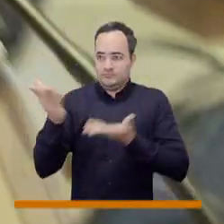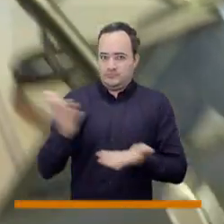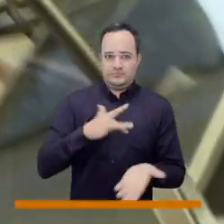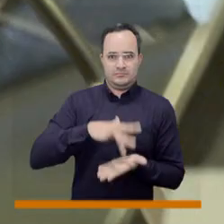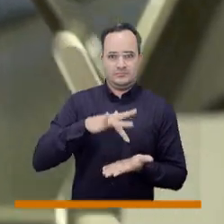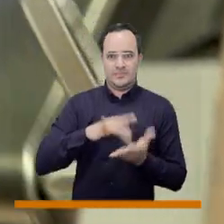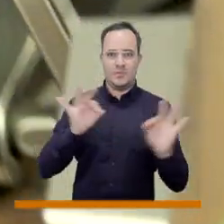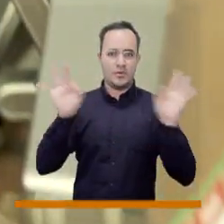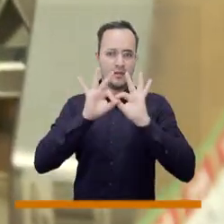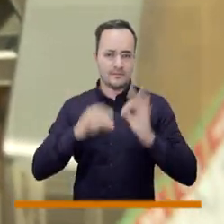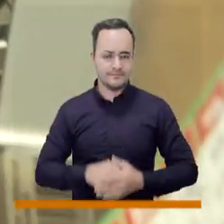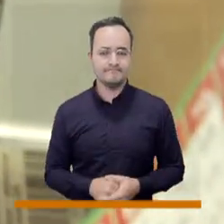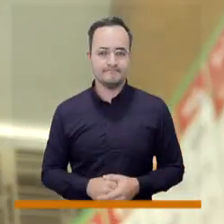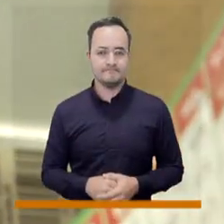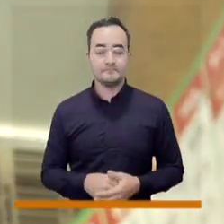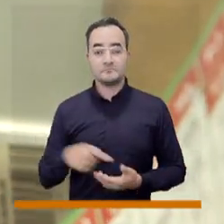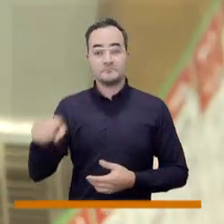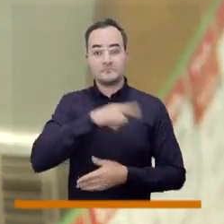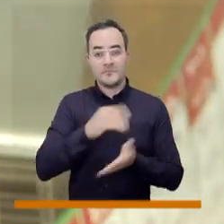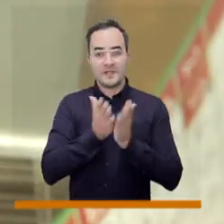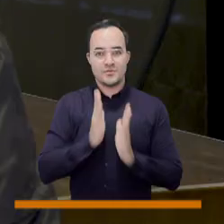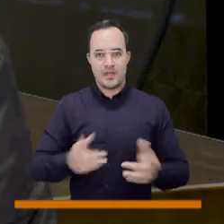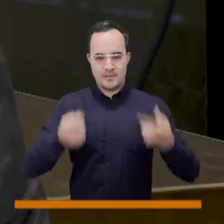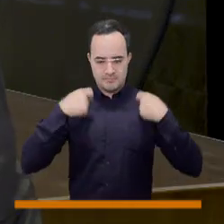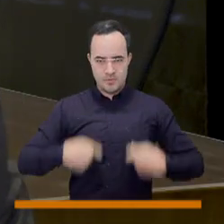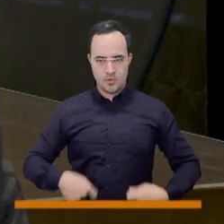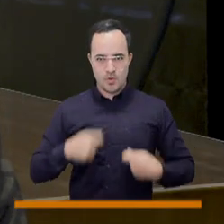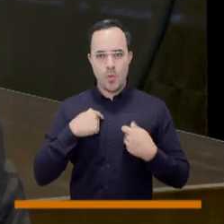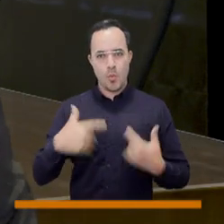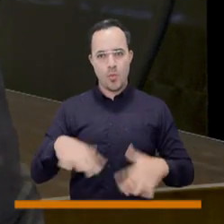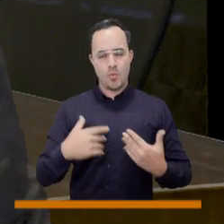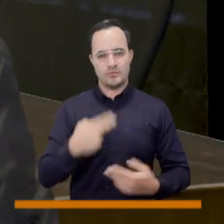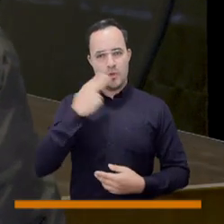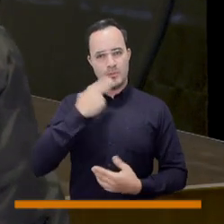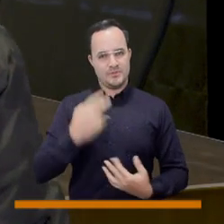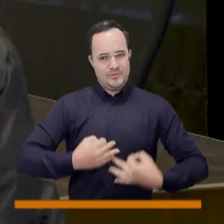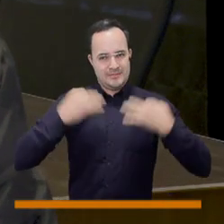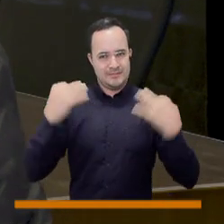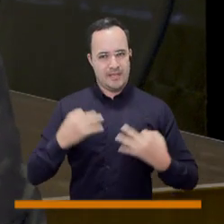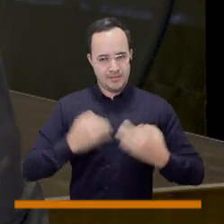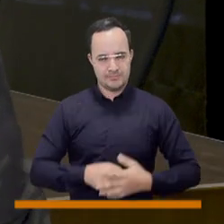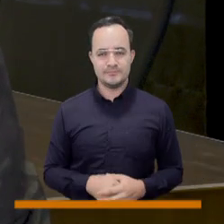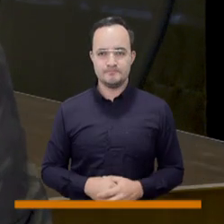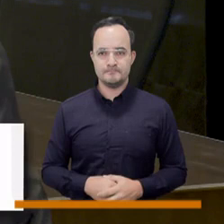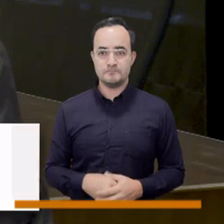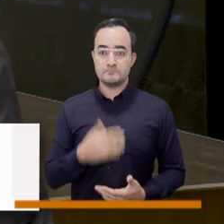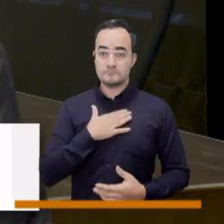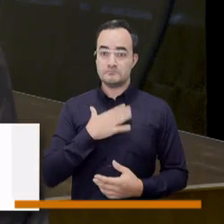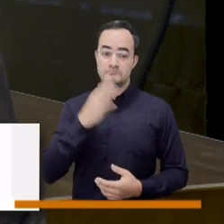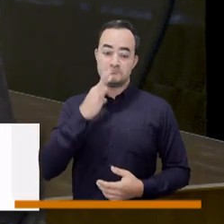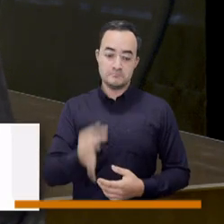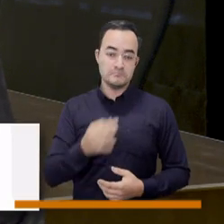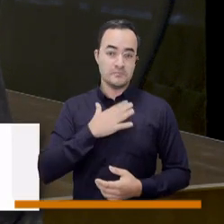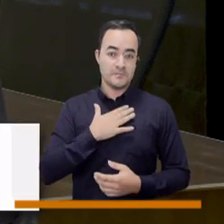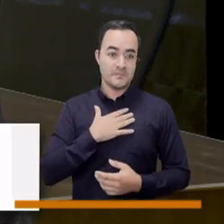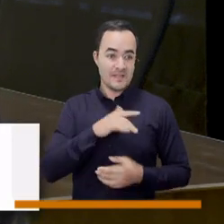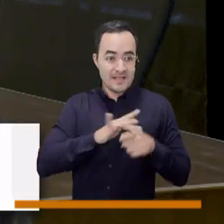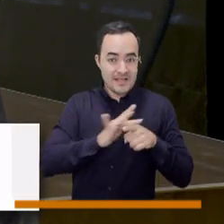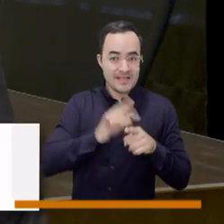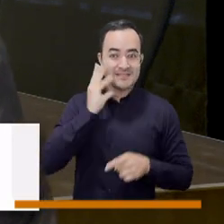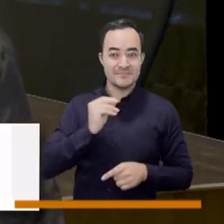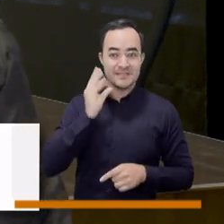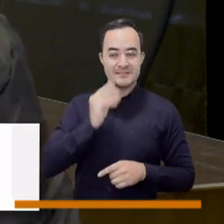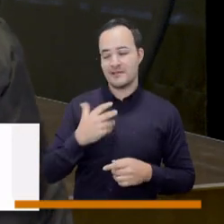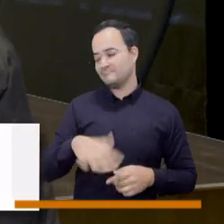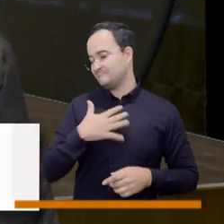su práctica intensamente. Esta experiencia ha muy motivadora para mí porque a me gusta mucho este mundo de la política. Soy una